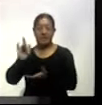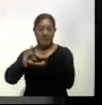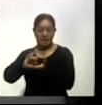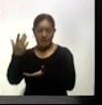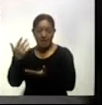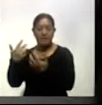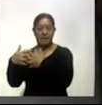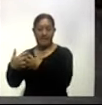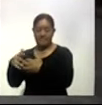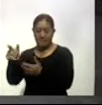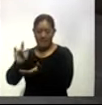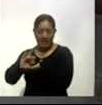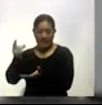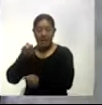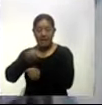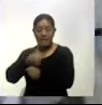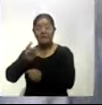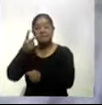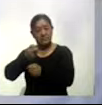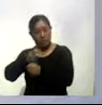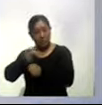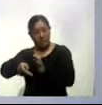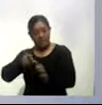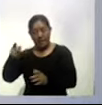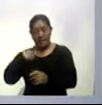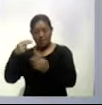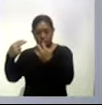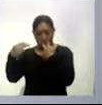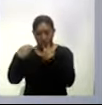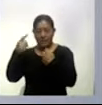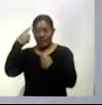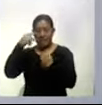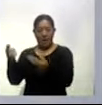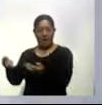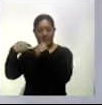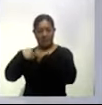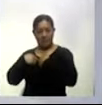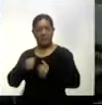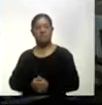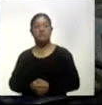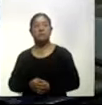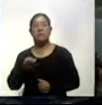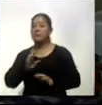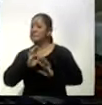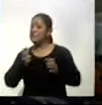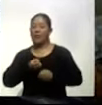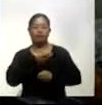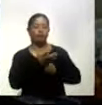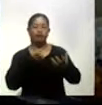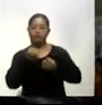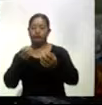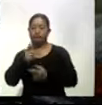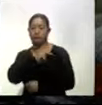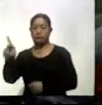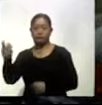México, ya que por segunda ocasión tomaron en cuenta Tlaxcala para entregar los insumos, los cuales ya se distribuyeron al personal médico,